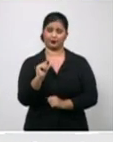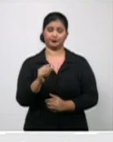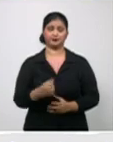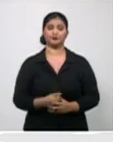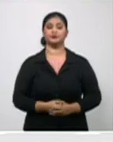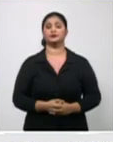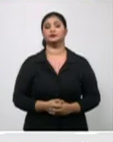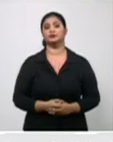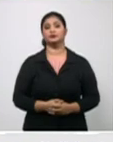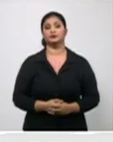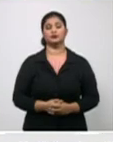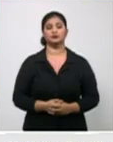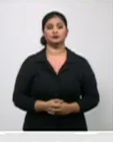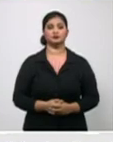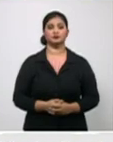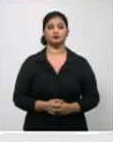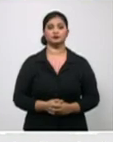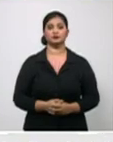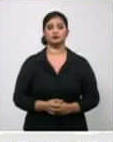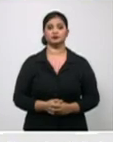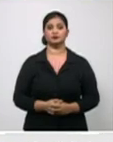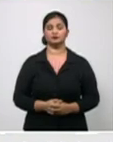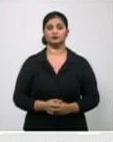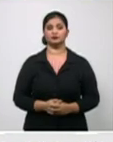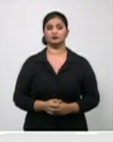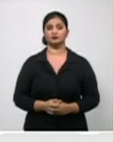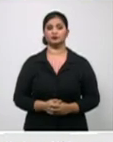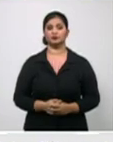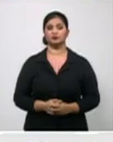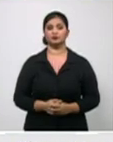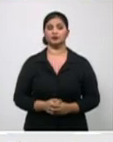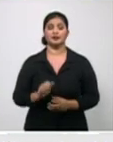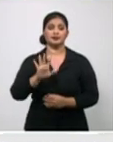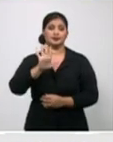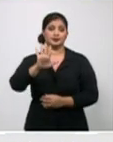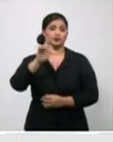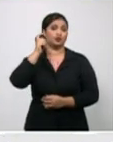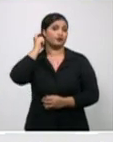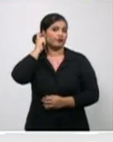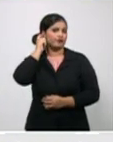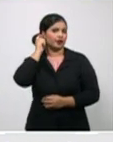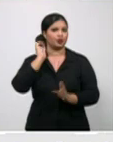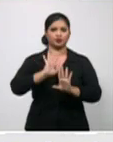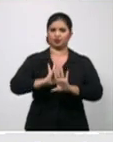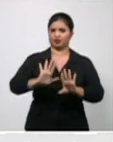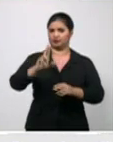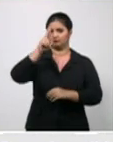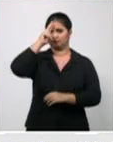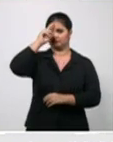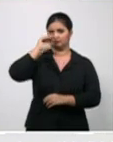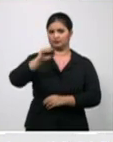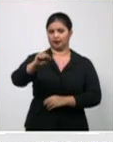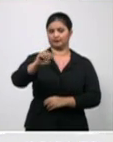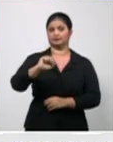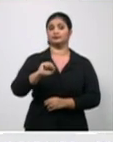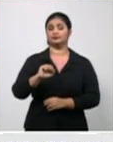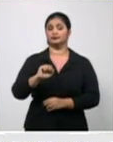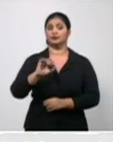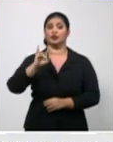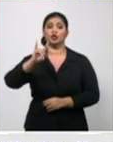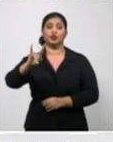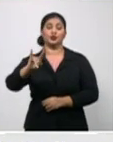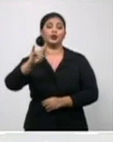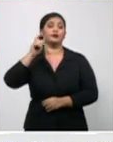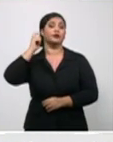5 de febrero ya estaba ingresada. El 9 de febrero tuvo una falta de aire, taquicardia.